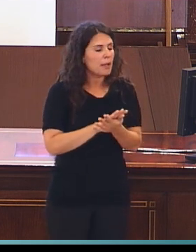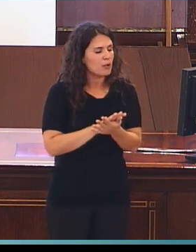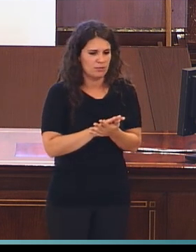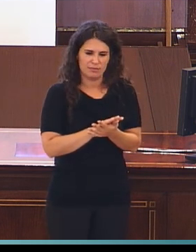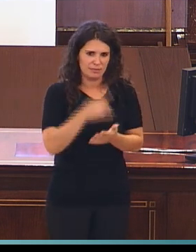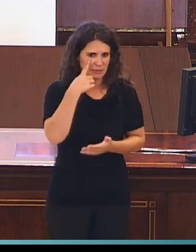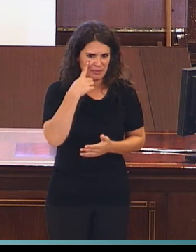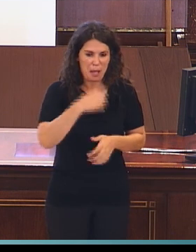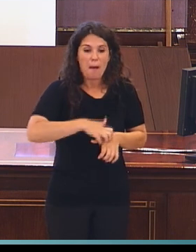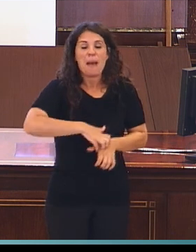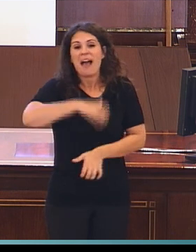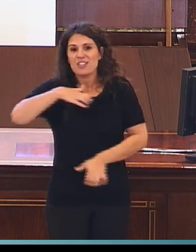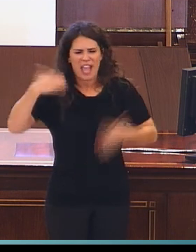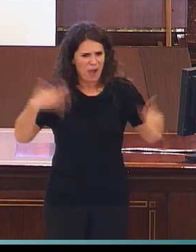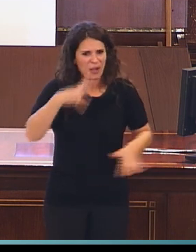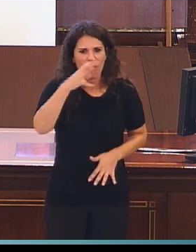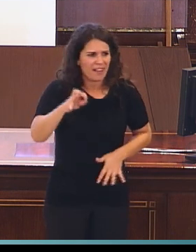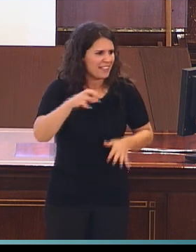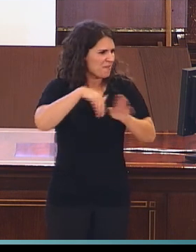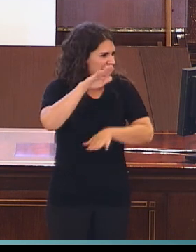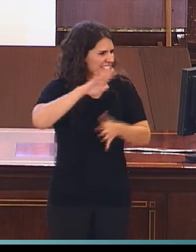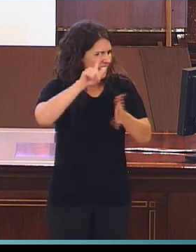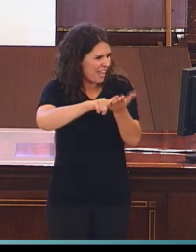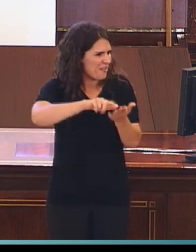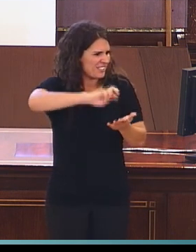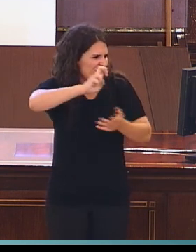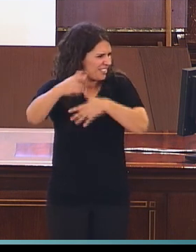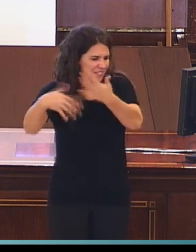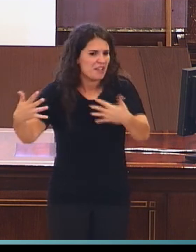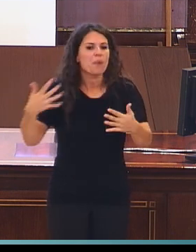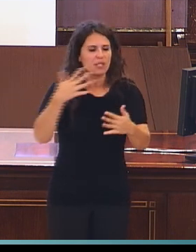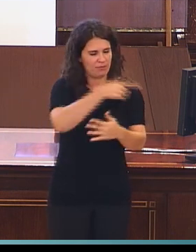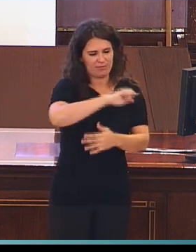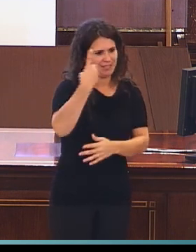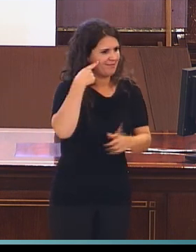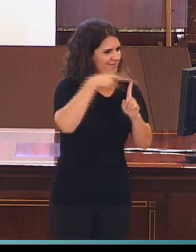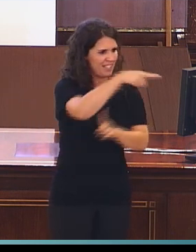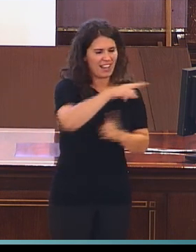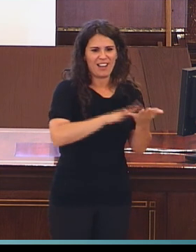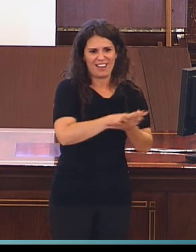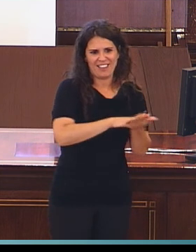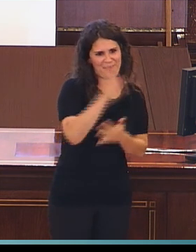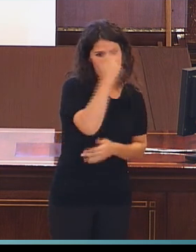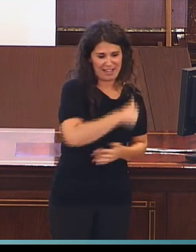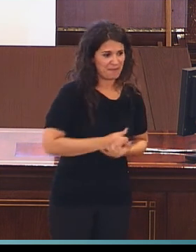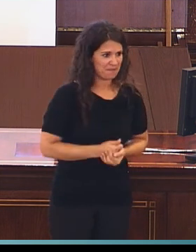americana. ¿Vale? Bueno, pero tenemos más cantidad de lenguas que se están estudiando.